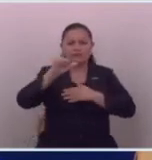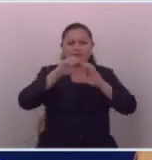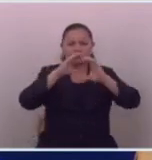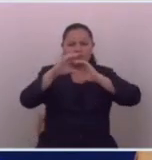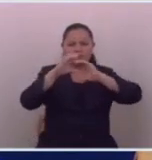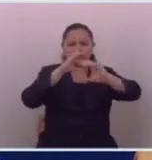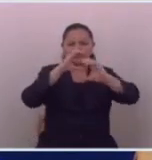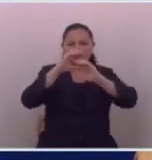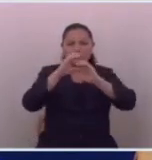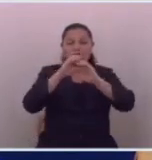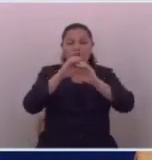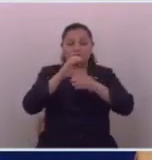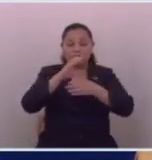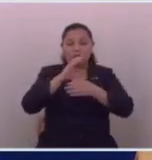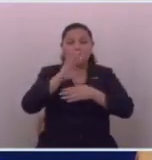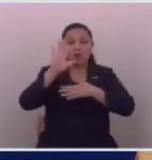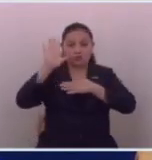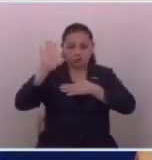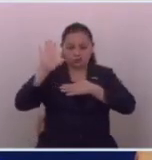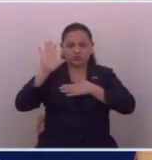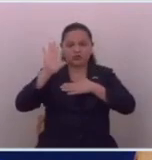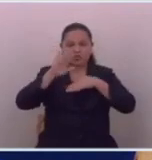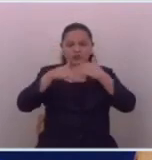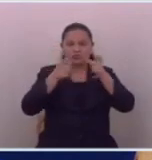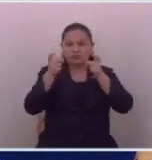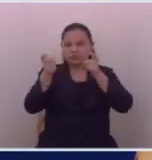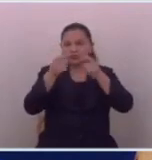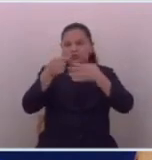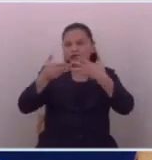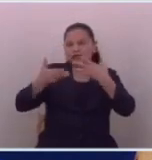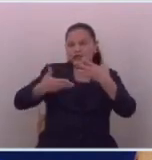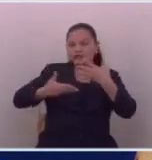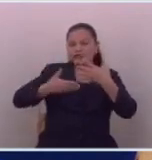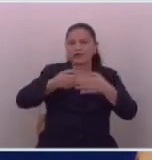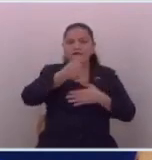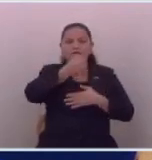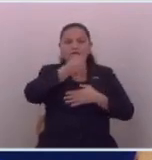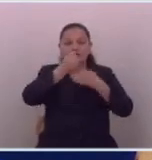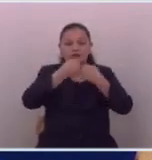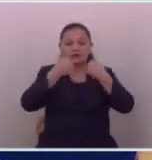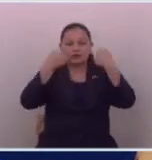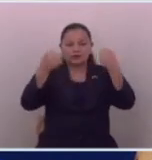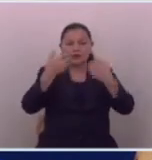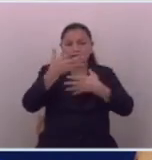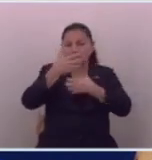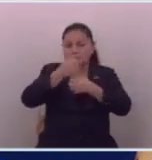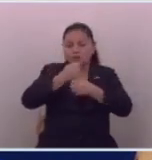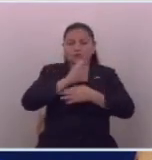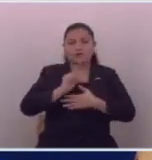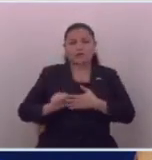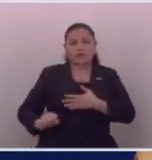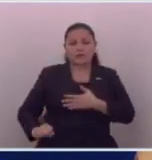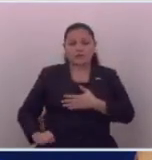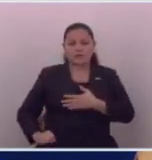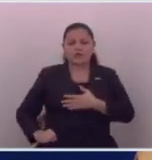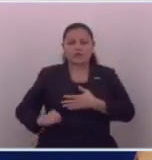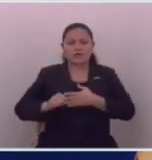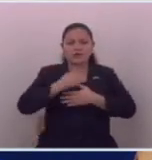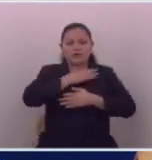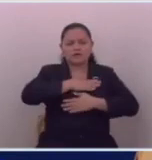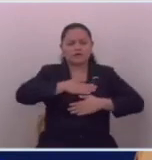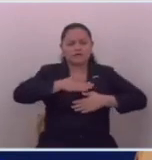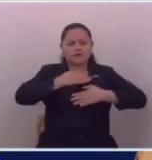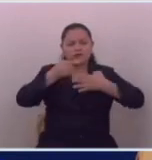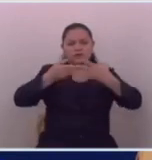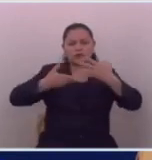comunicación, comprometiéndonos a tutelar el derecho a la prensa, para asegurar a los salvadoreños el disfrute